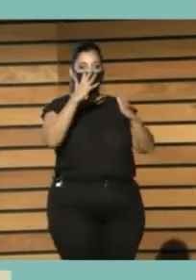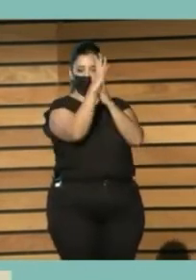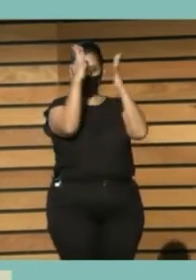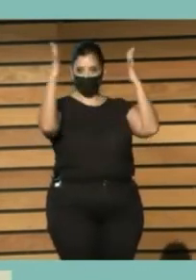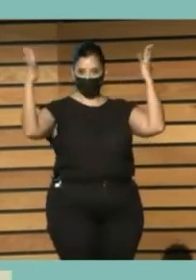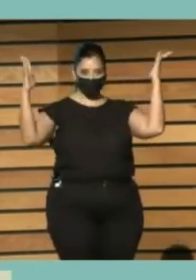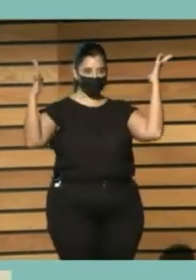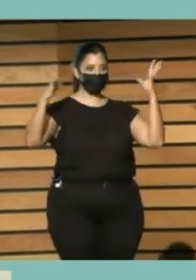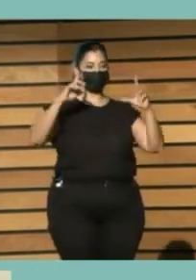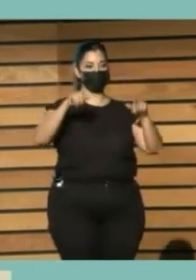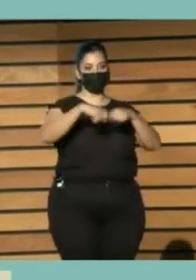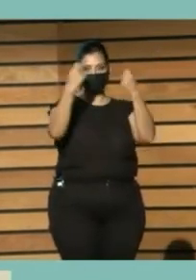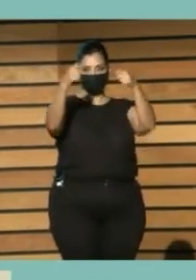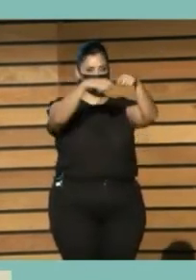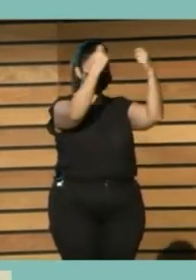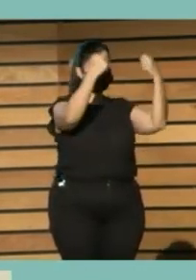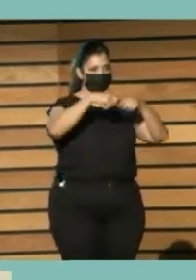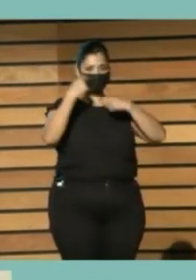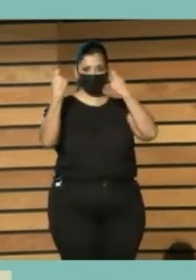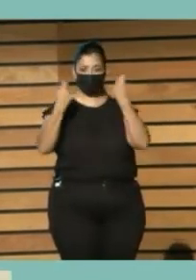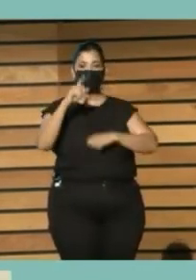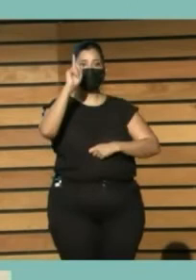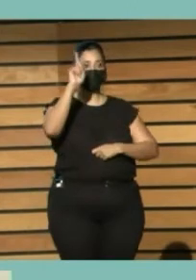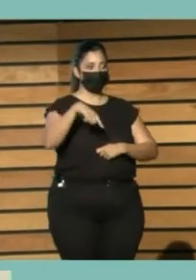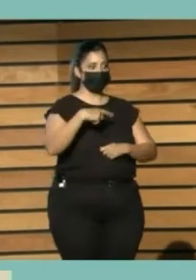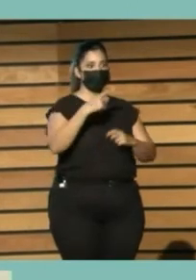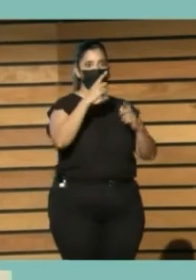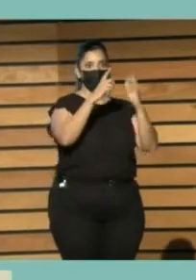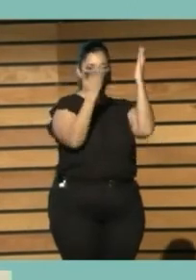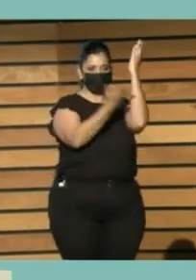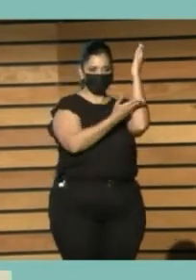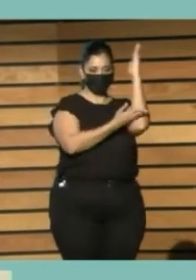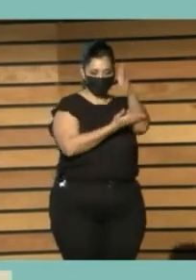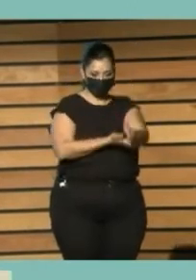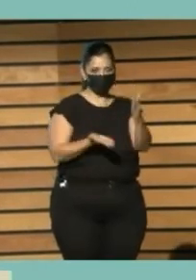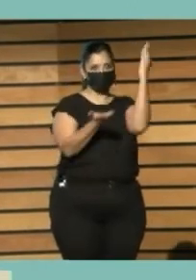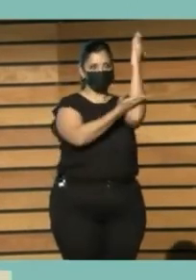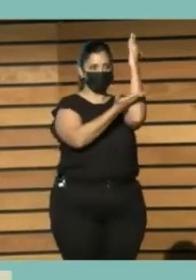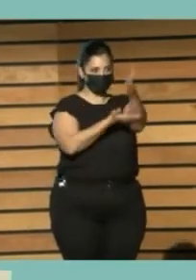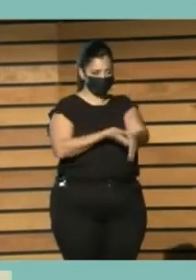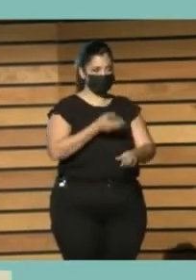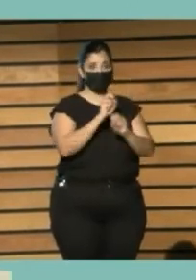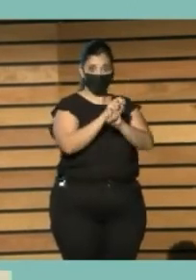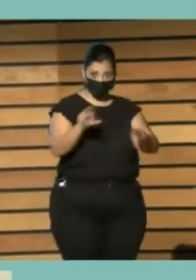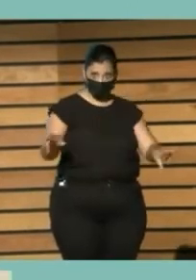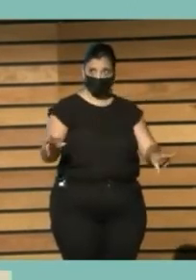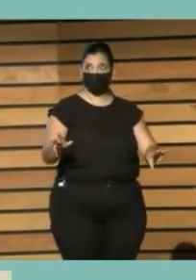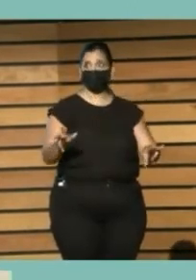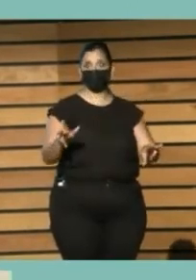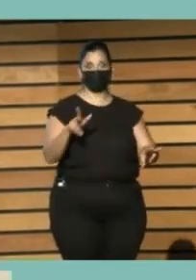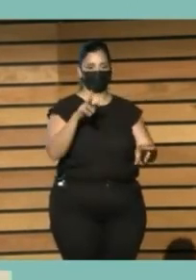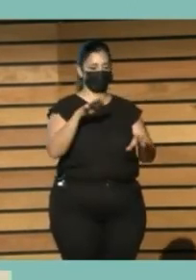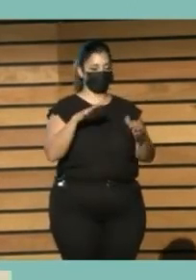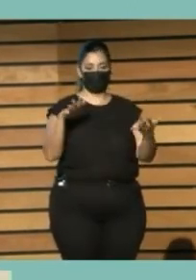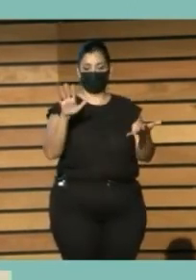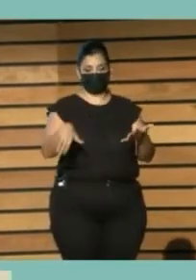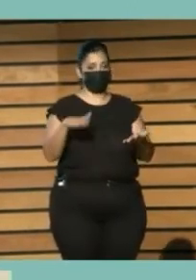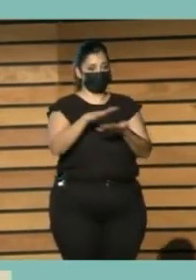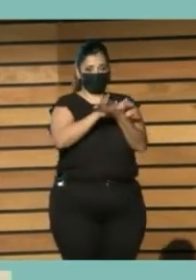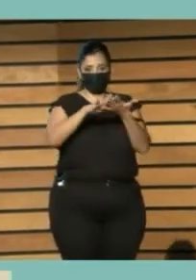la Explotación Y eso lo vemos Ahora Que para evitar La destrucción